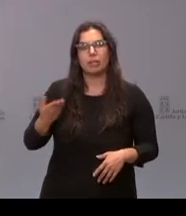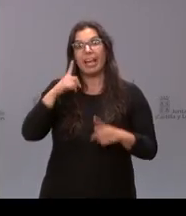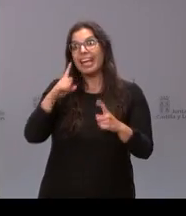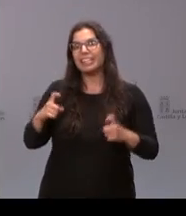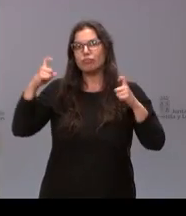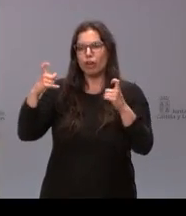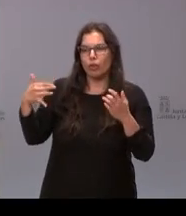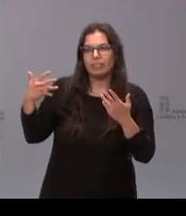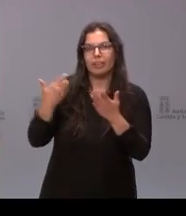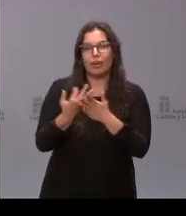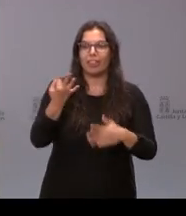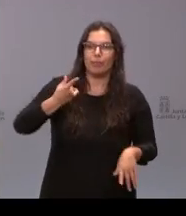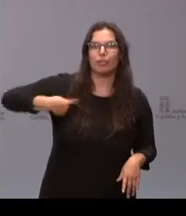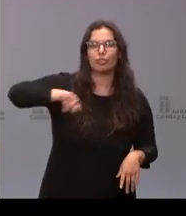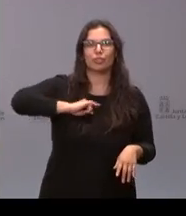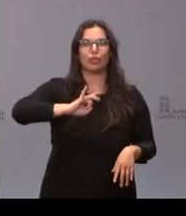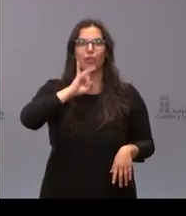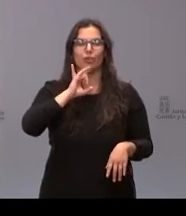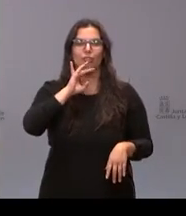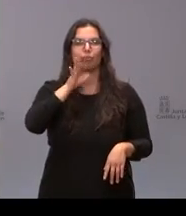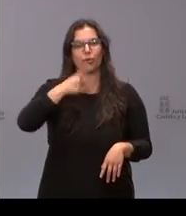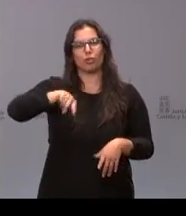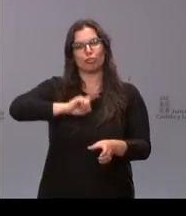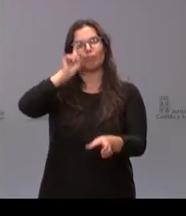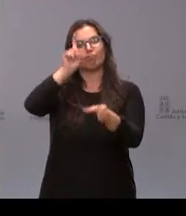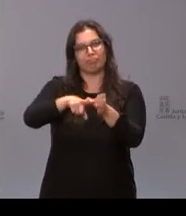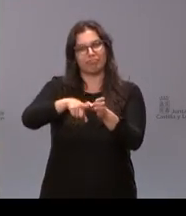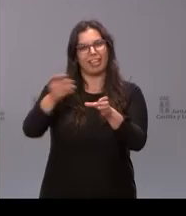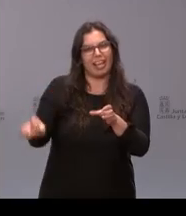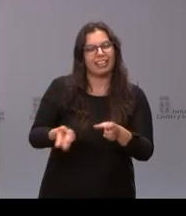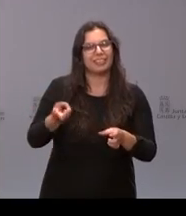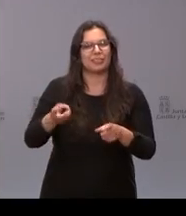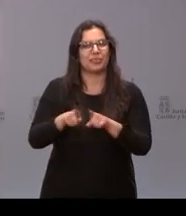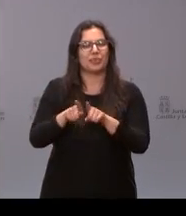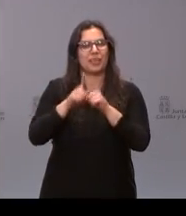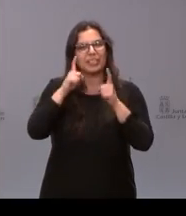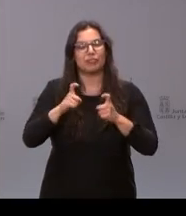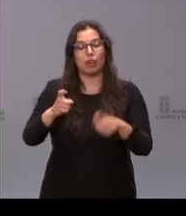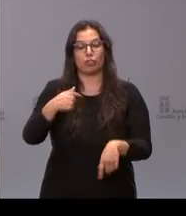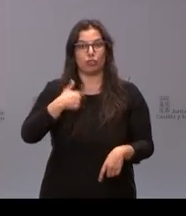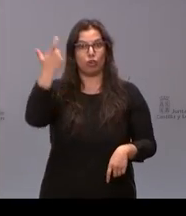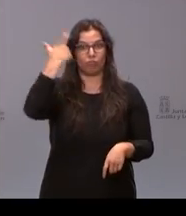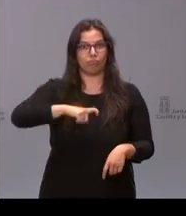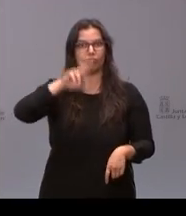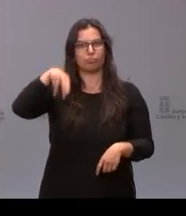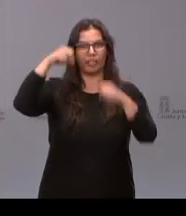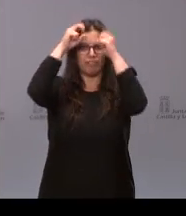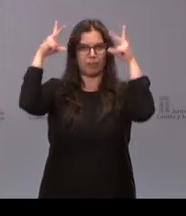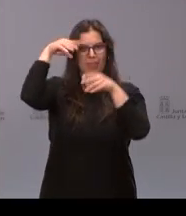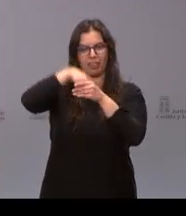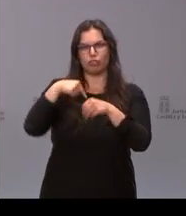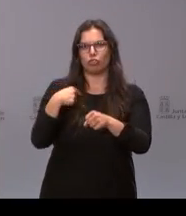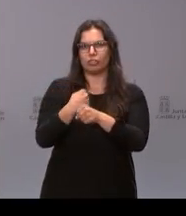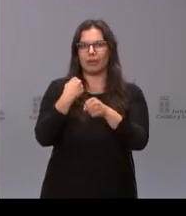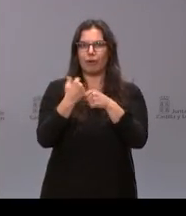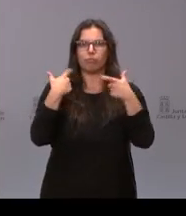tenemos que estar contentos de formar parte de él yo, enfermera de esta institución trabajo en